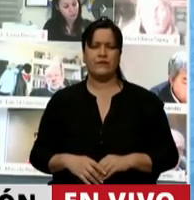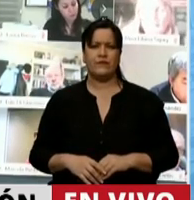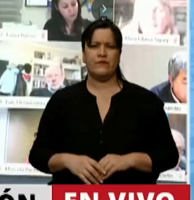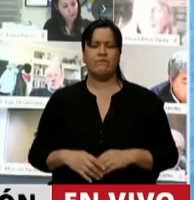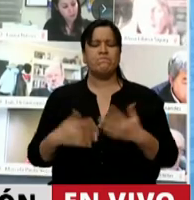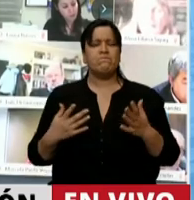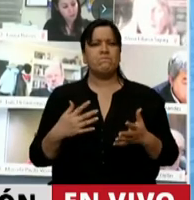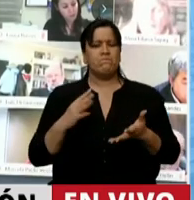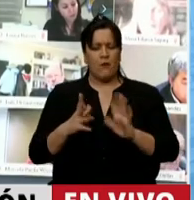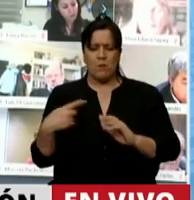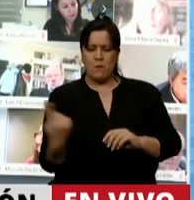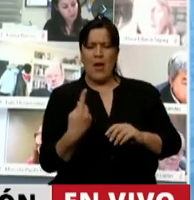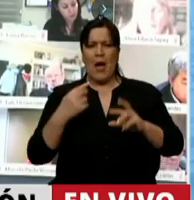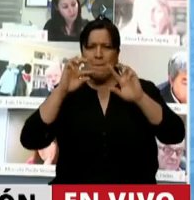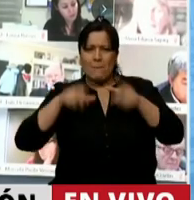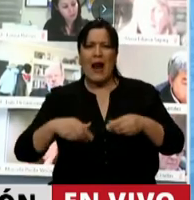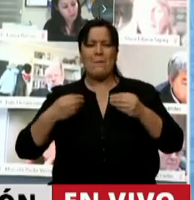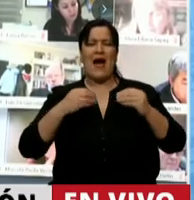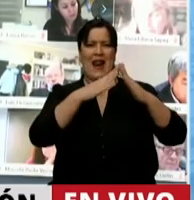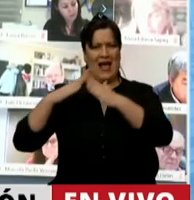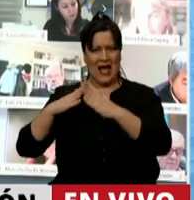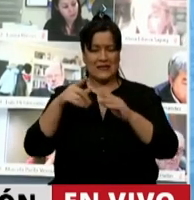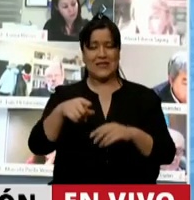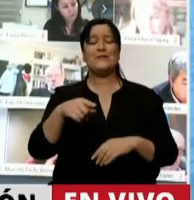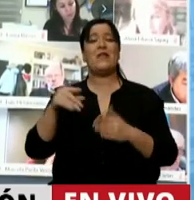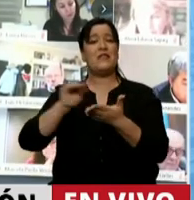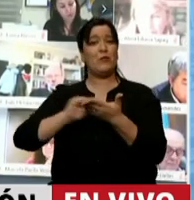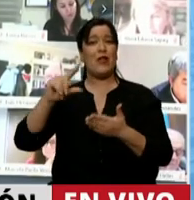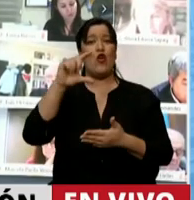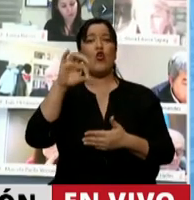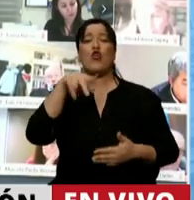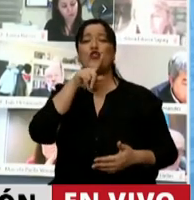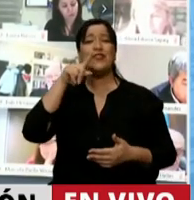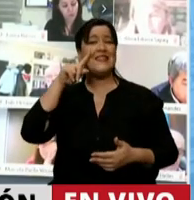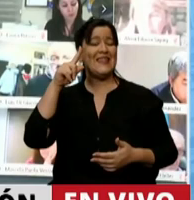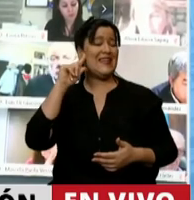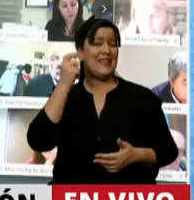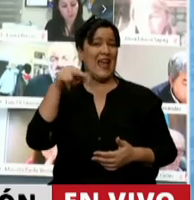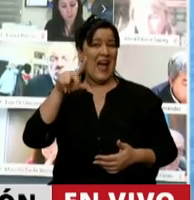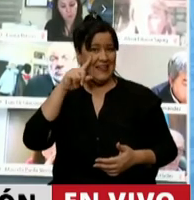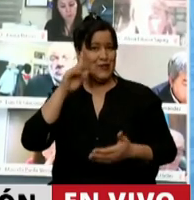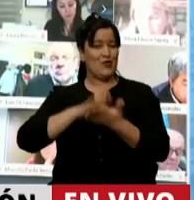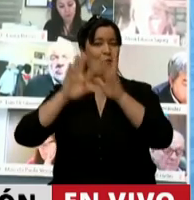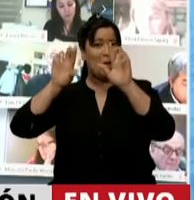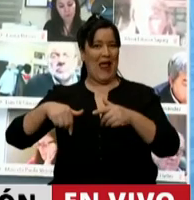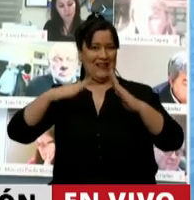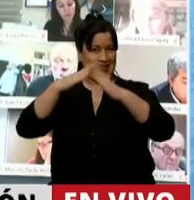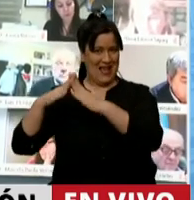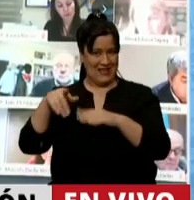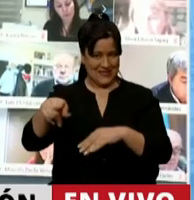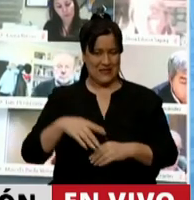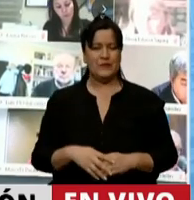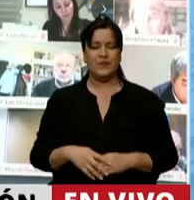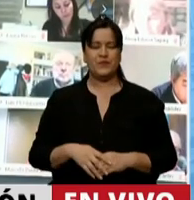Nuestra política de hábitat, el diputado Contigiani hacía referencia al plan de vivienda. Nuestra política de hábitat se